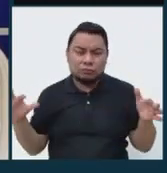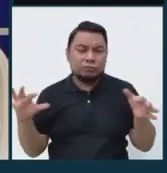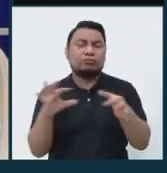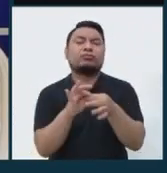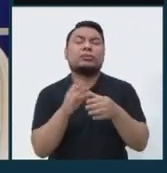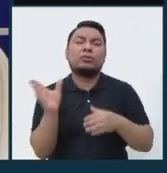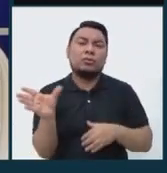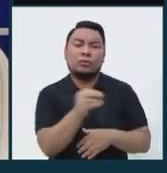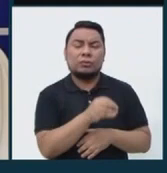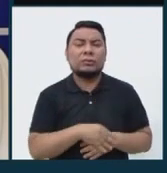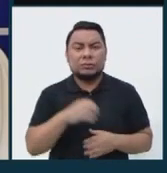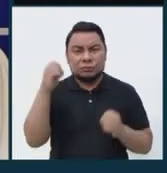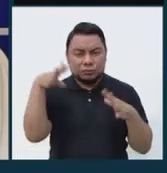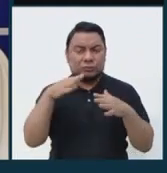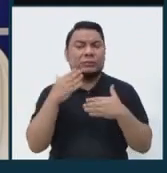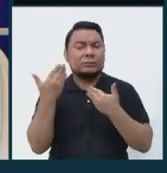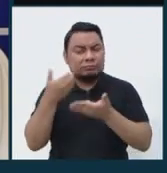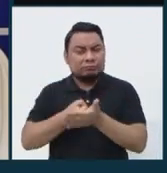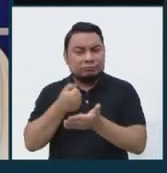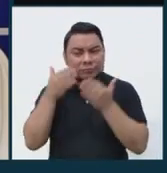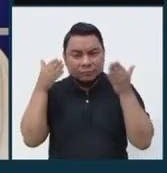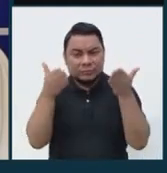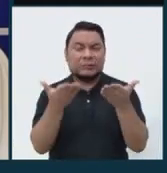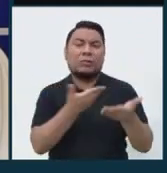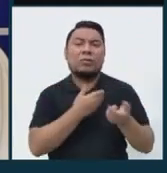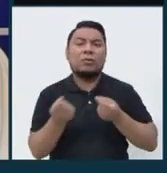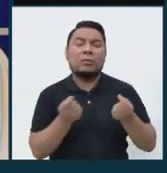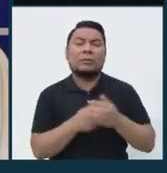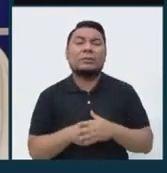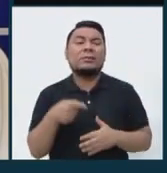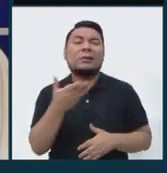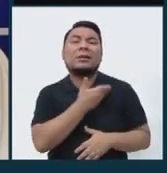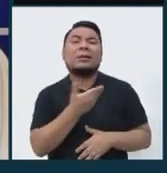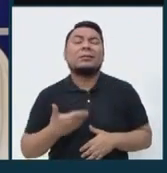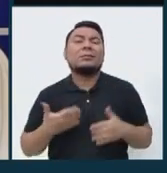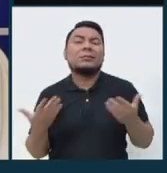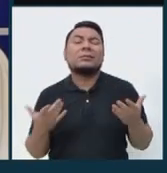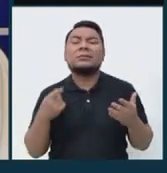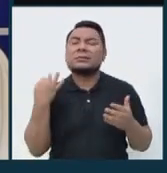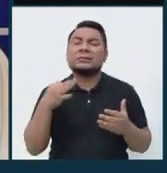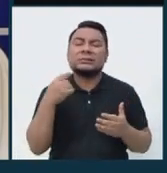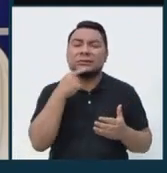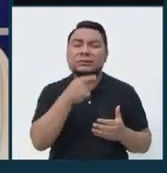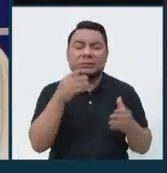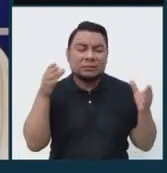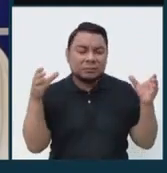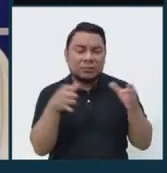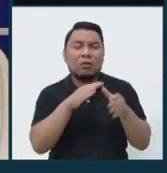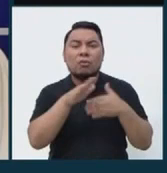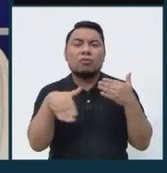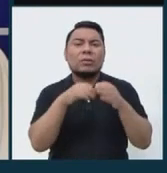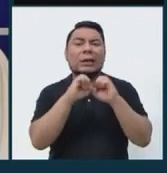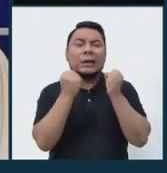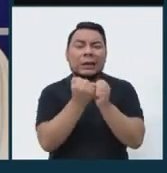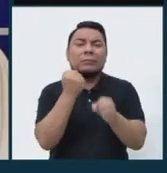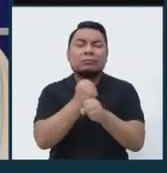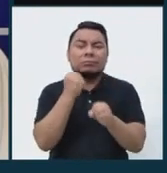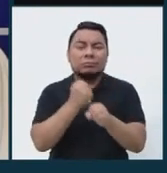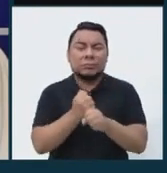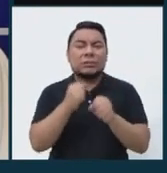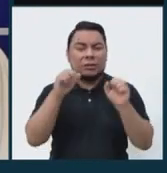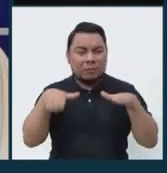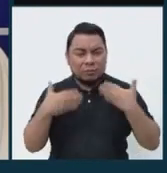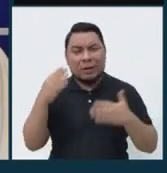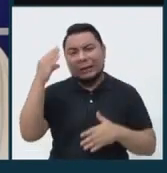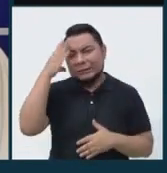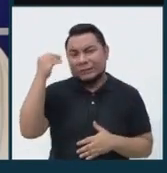de verdad por lo que has entrado al gobierno. Al gobierno no has entrado a cobrar tu mensualidad, sino has entrado a llevar todo tu equipo y la capacidad que tiene de